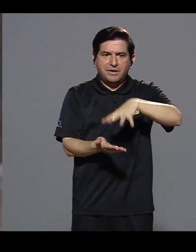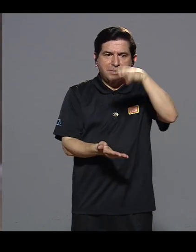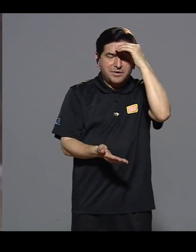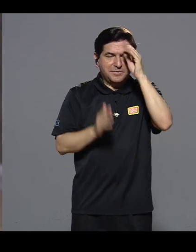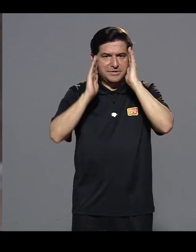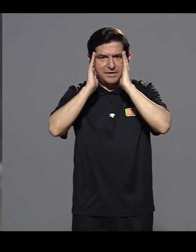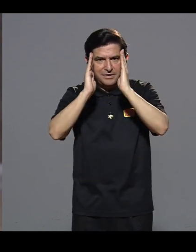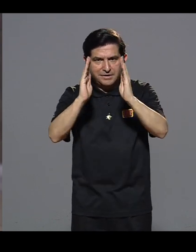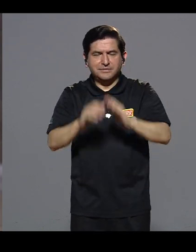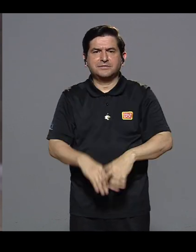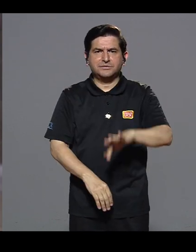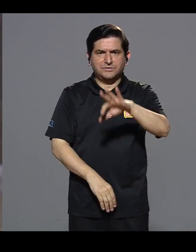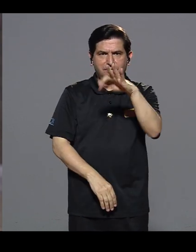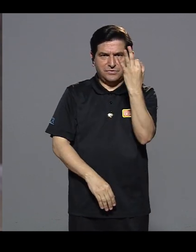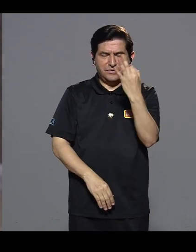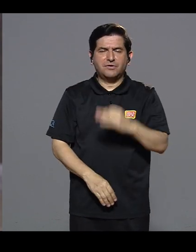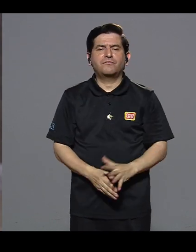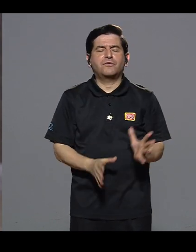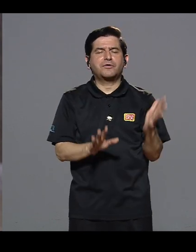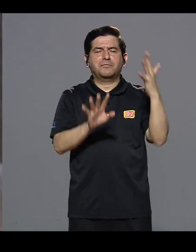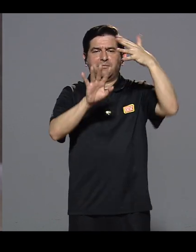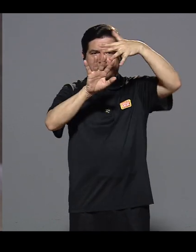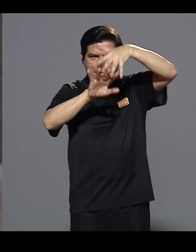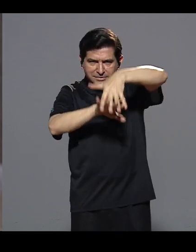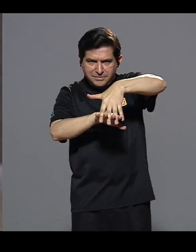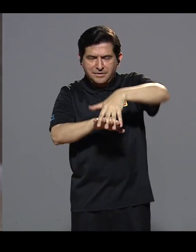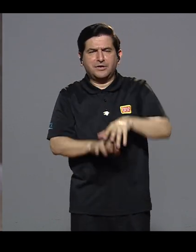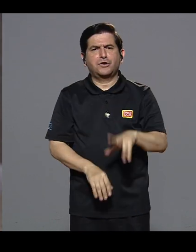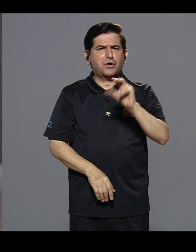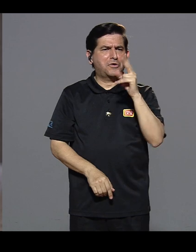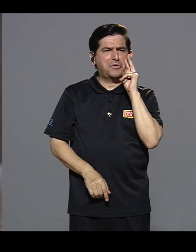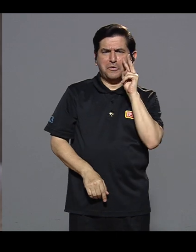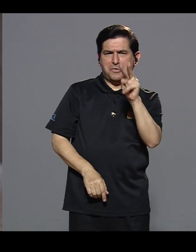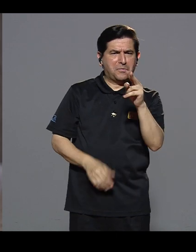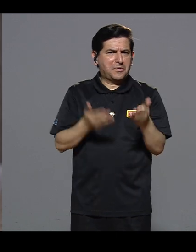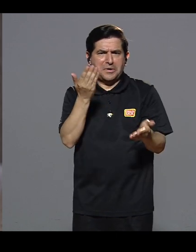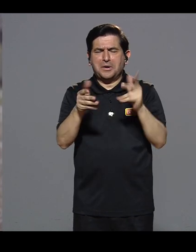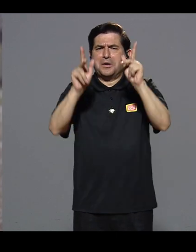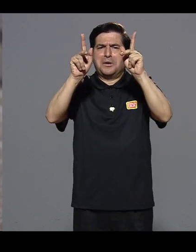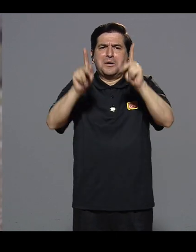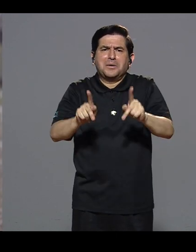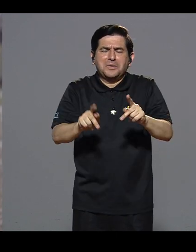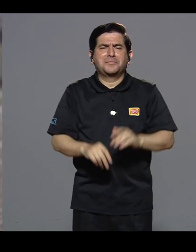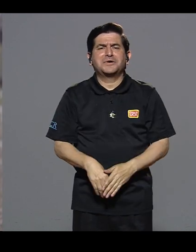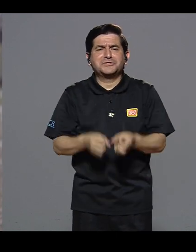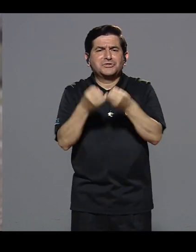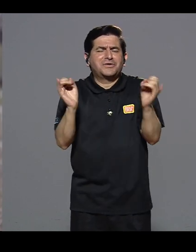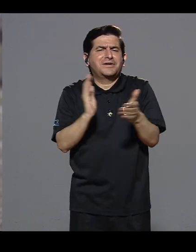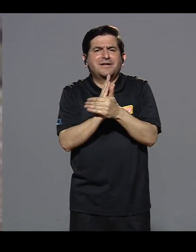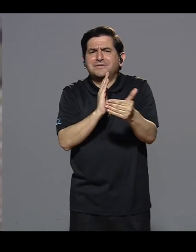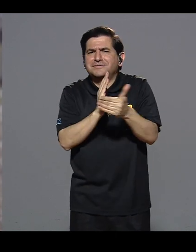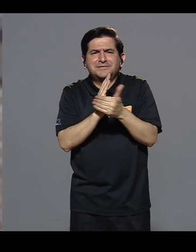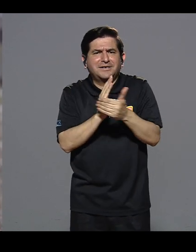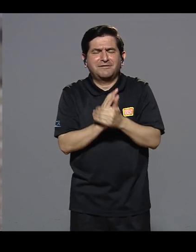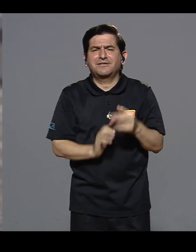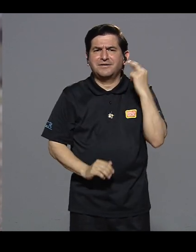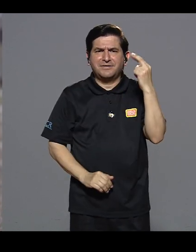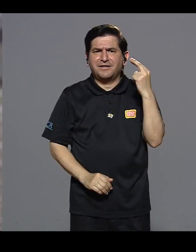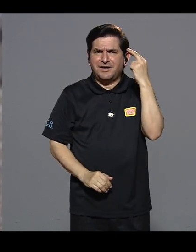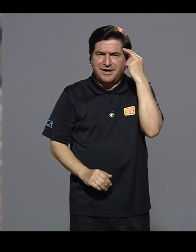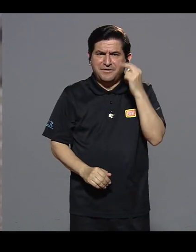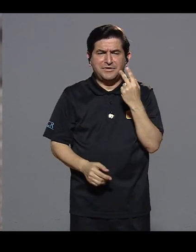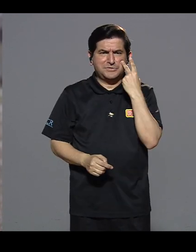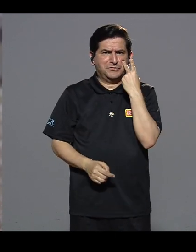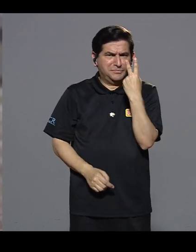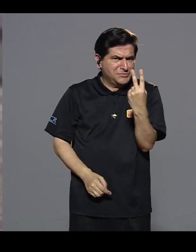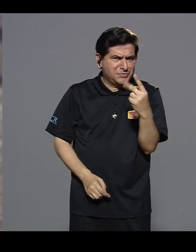obliga a aprender a tratarla de una forma en que logremos integrarla y que no la veamos a ella como una persona sin